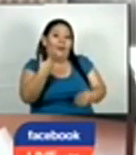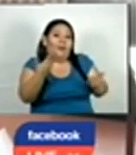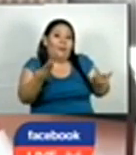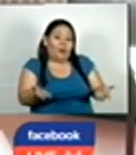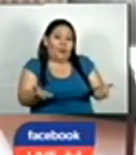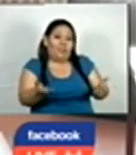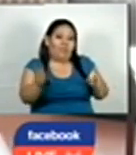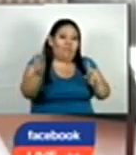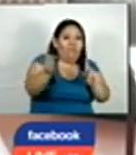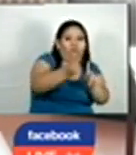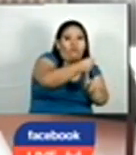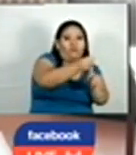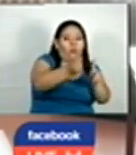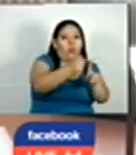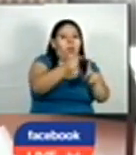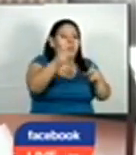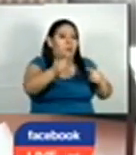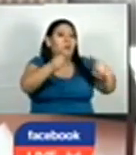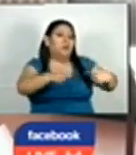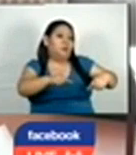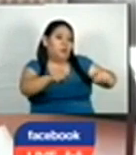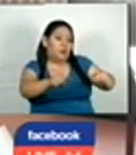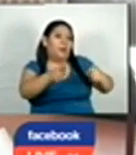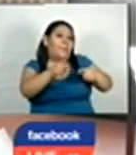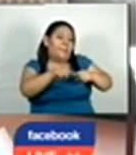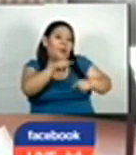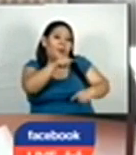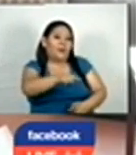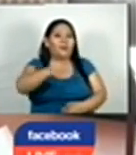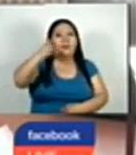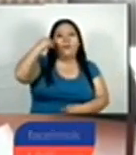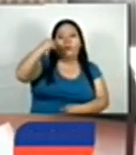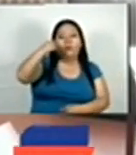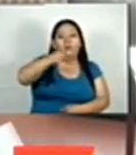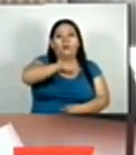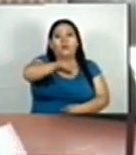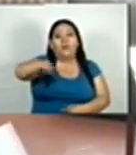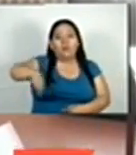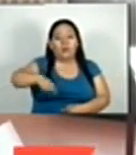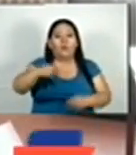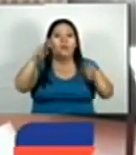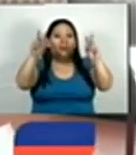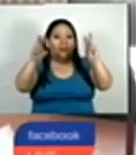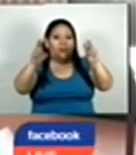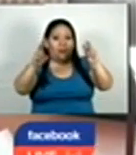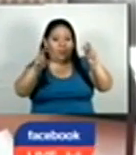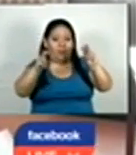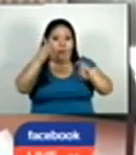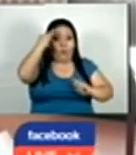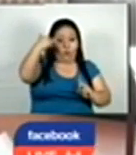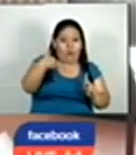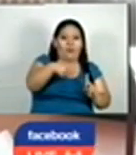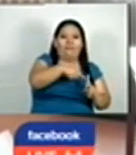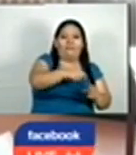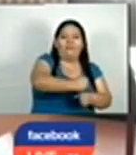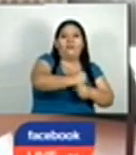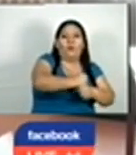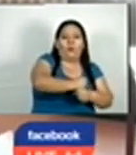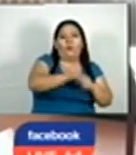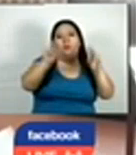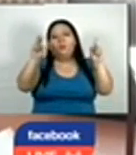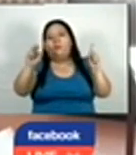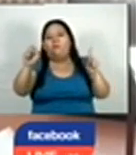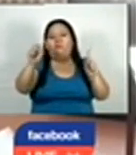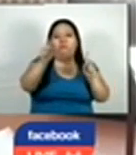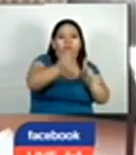la propicien que hacen que la perpetúen pero hay que es importante precisamente cuando hablamos de seguridad de las mujeres cuando hablamos de violencia